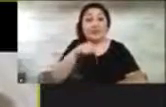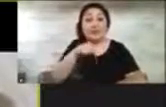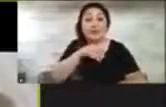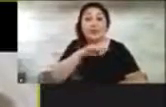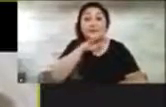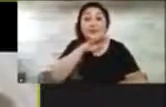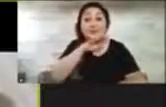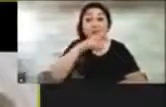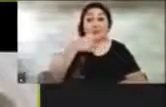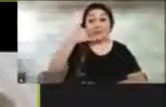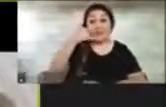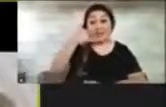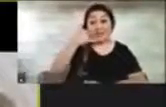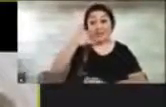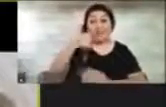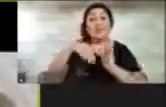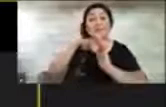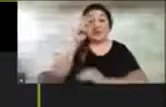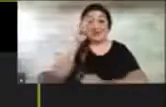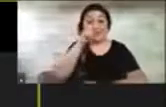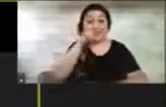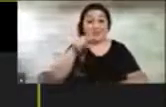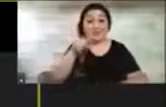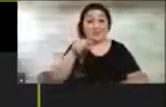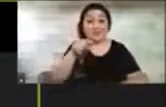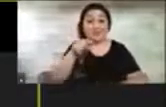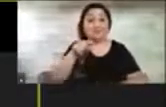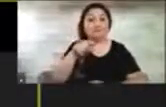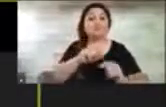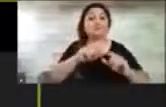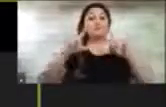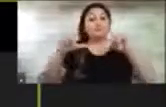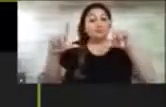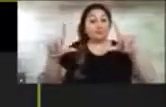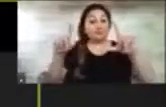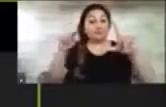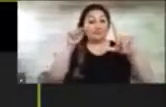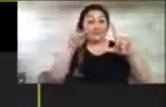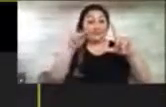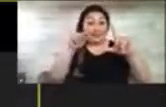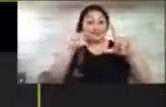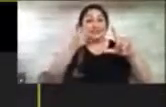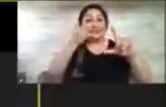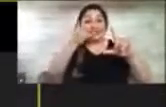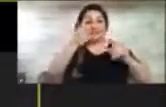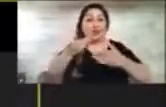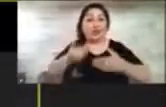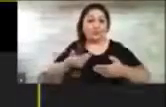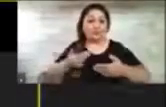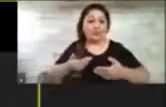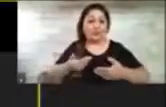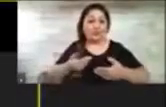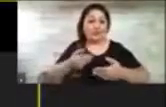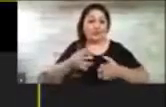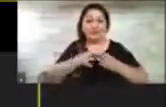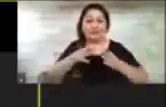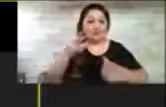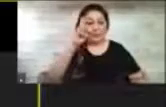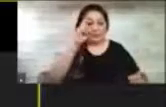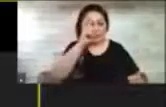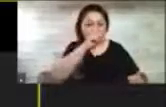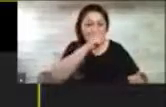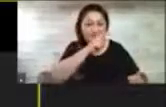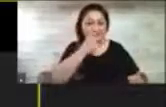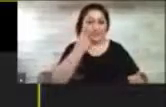incluso mucho más complejo que esto. Pasa la siguiente, por favor, Almu. El teléfono de hoy es así. Si ustedes se fijan, la complejidad de este teléfono que ustedes